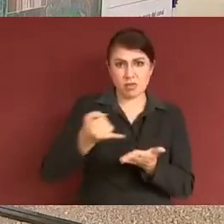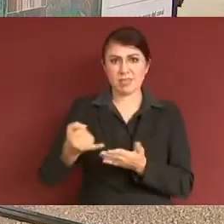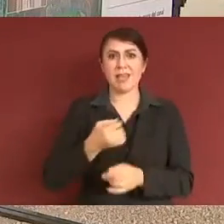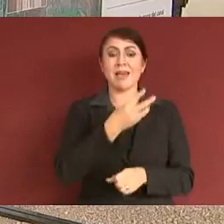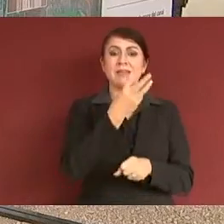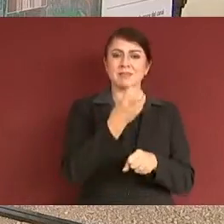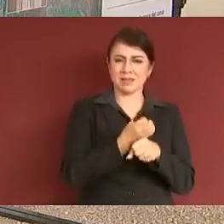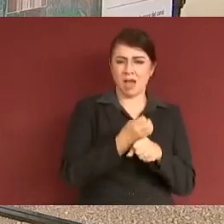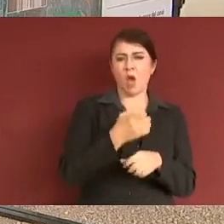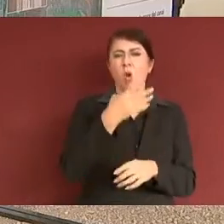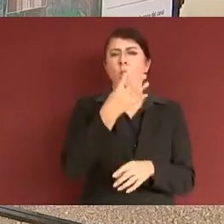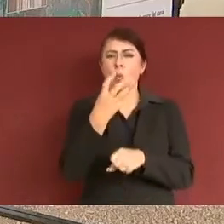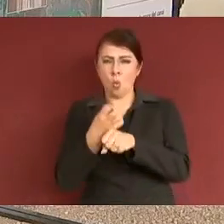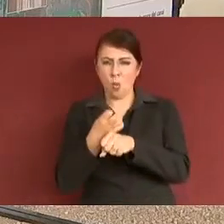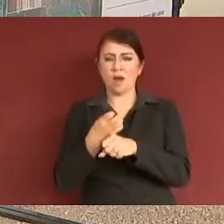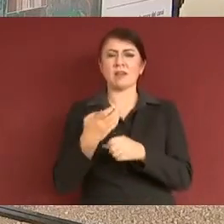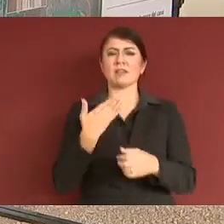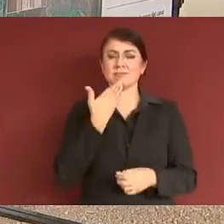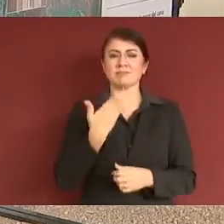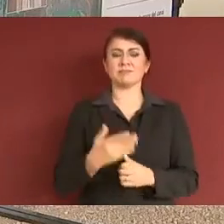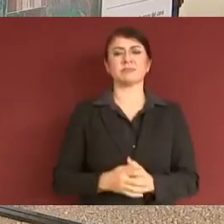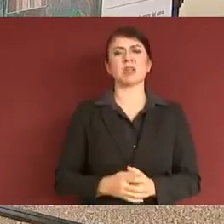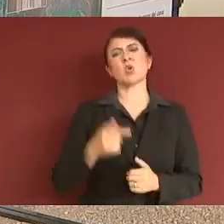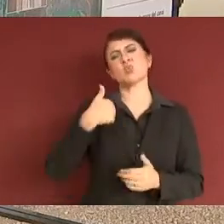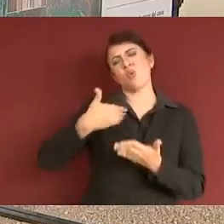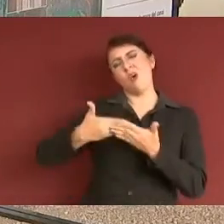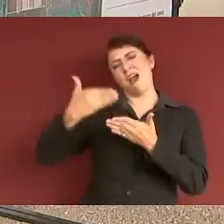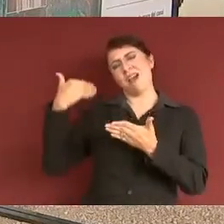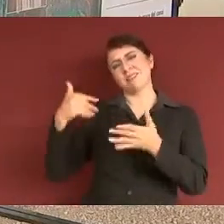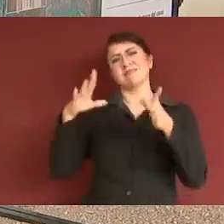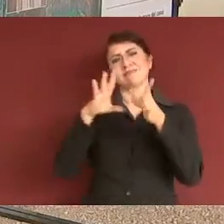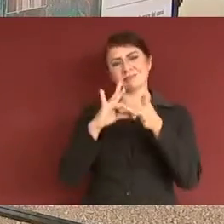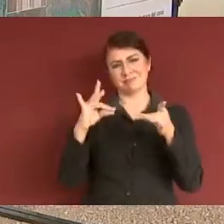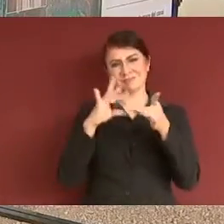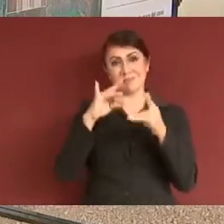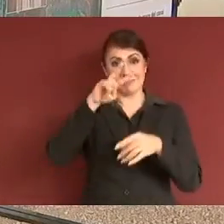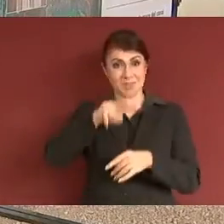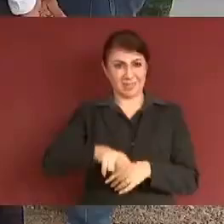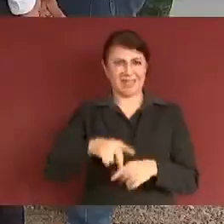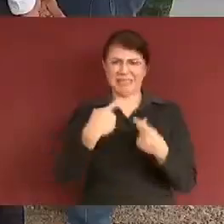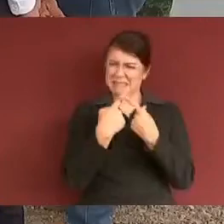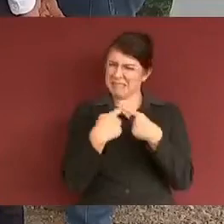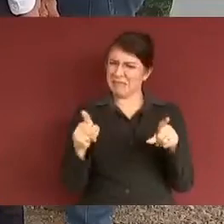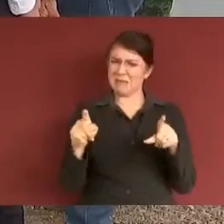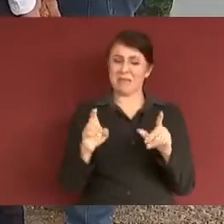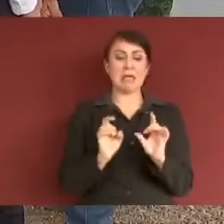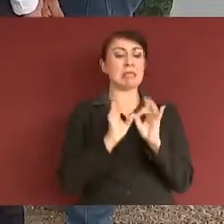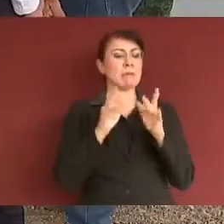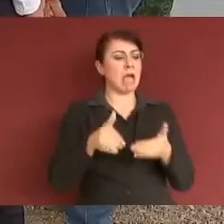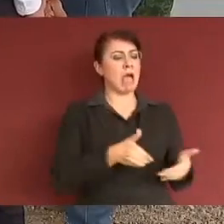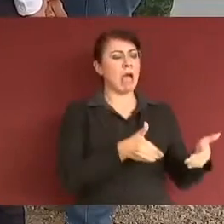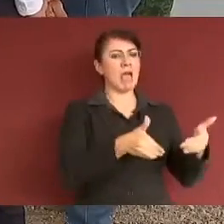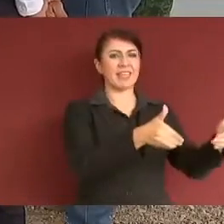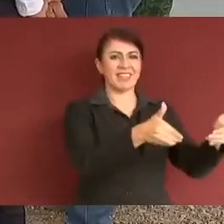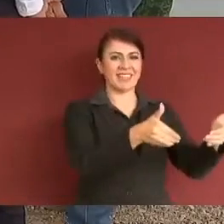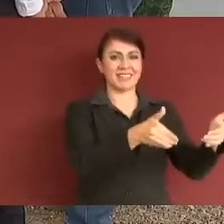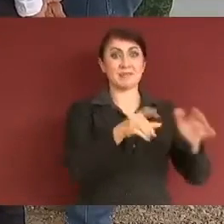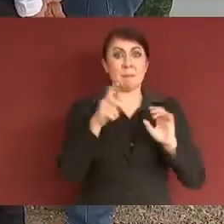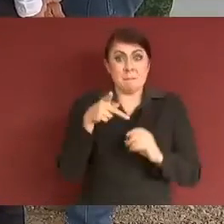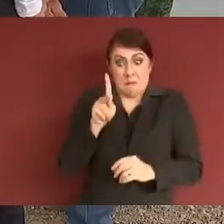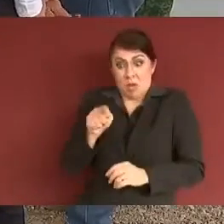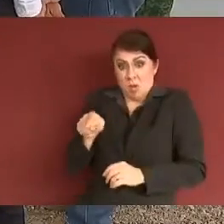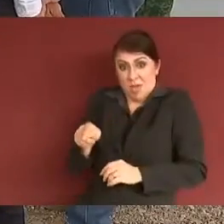Yo le había comentado una vez que era muy diferente hacer carreteras a hacer obras hidráulicas.